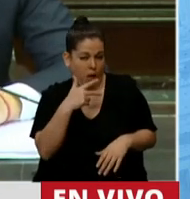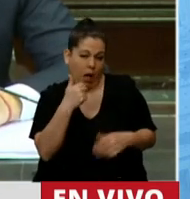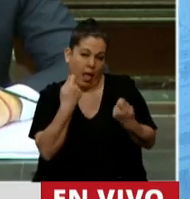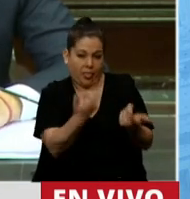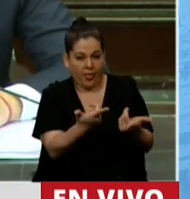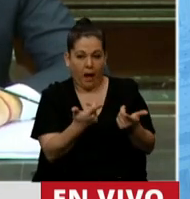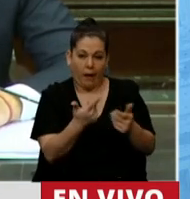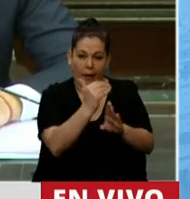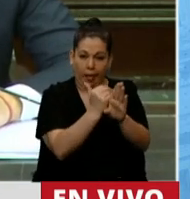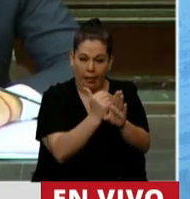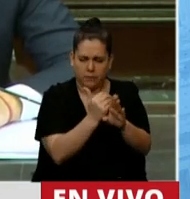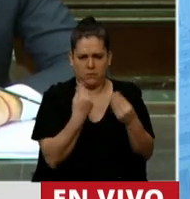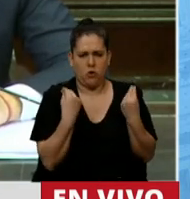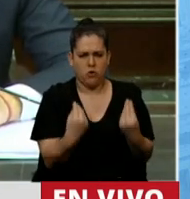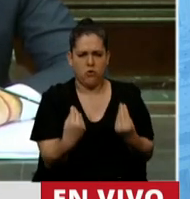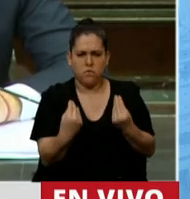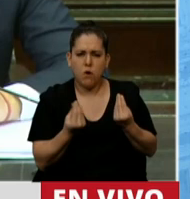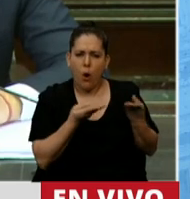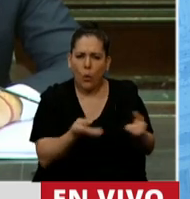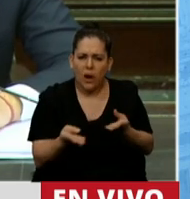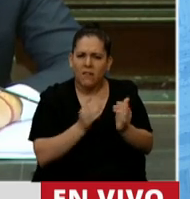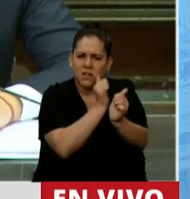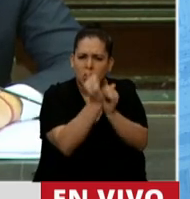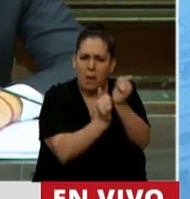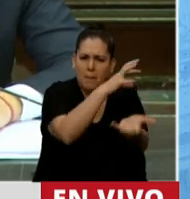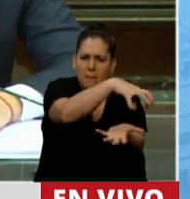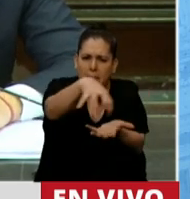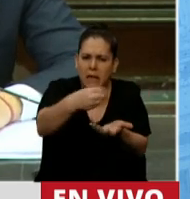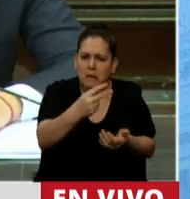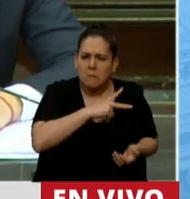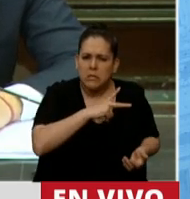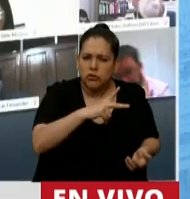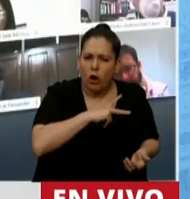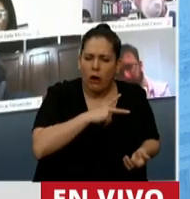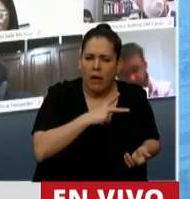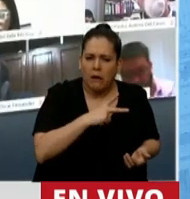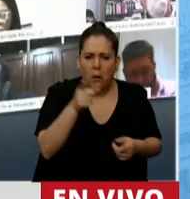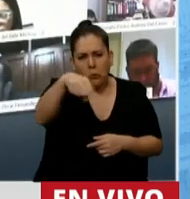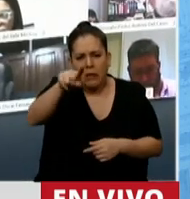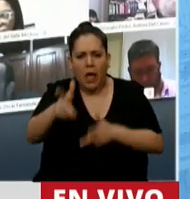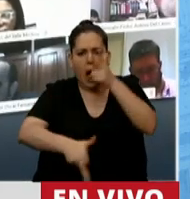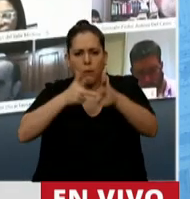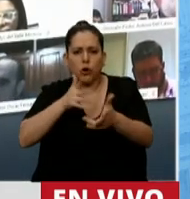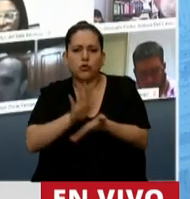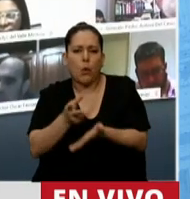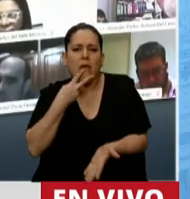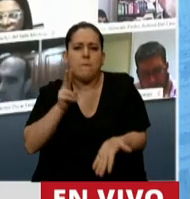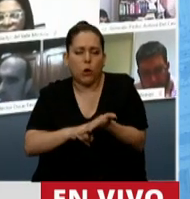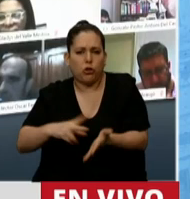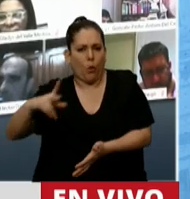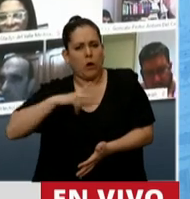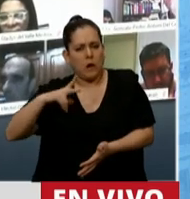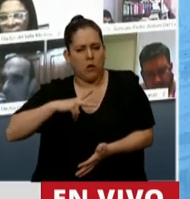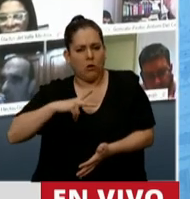de darle beneficios a estos millonarios cuando hablaron de impuestos a las grandes fortunas? Entonces, la pregunta